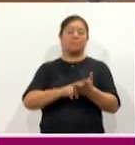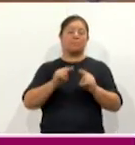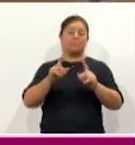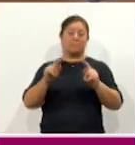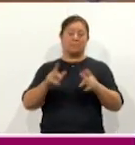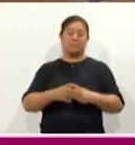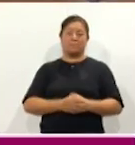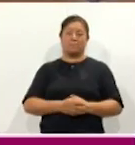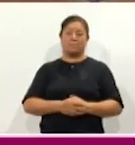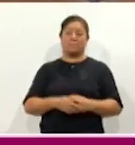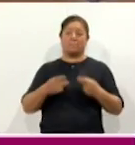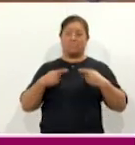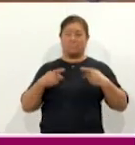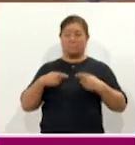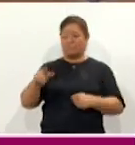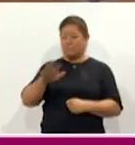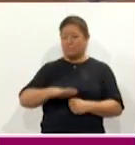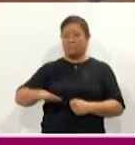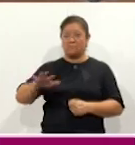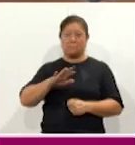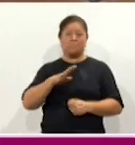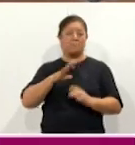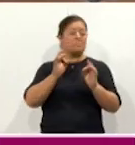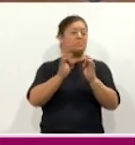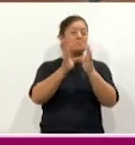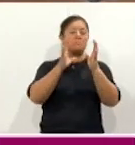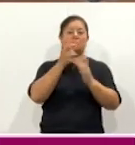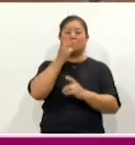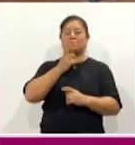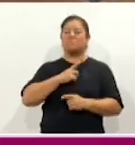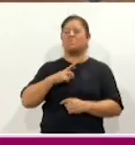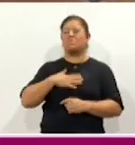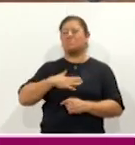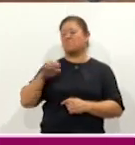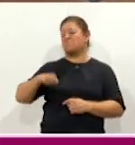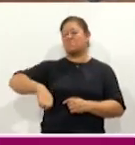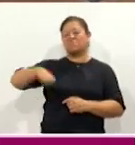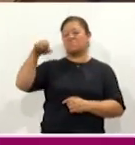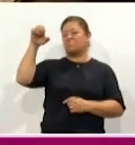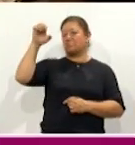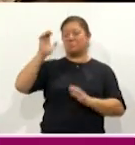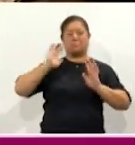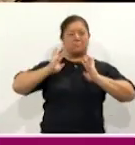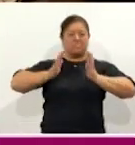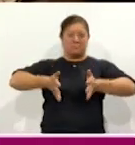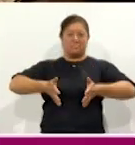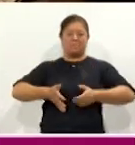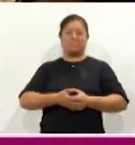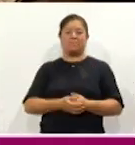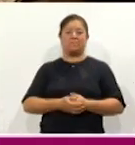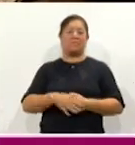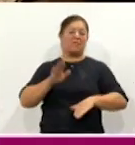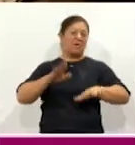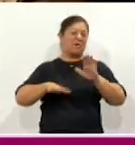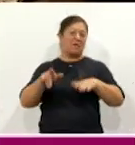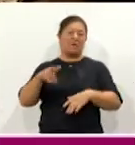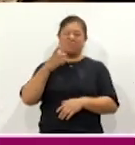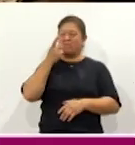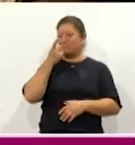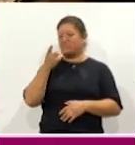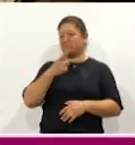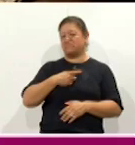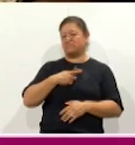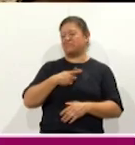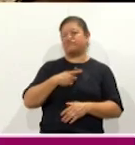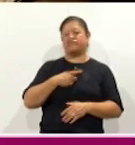personitas que de repente dicen, pues ya tengo mis años, ya estoy grande de edad. A veces de repente dicen, ya para qué,